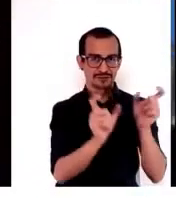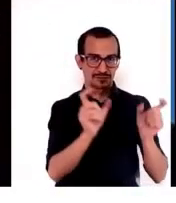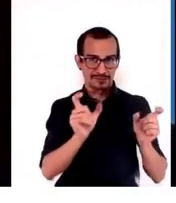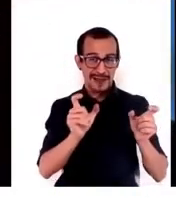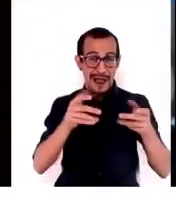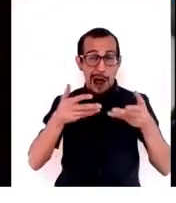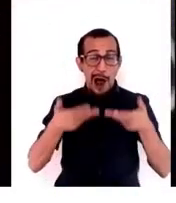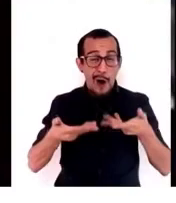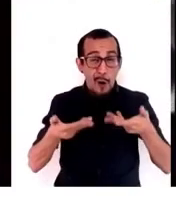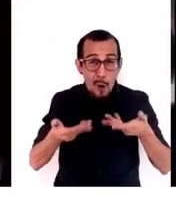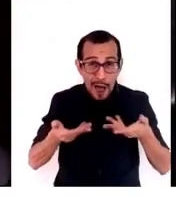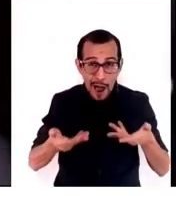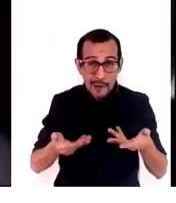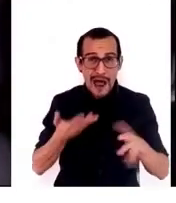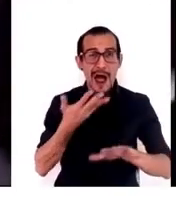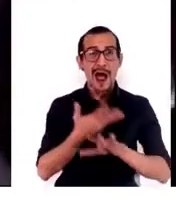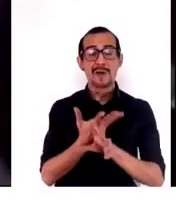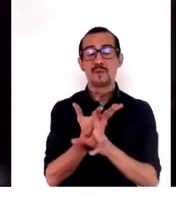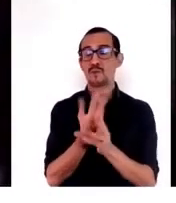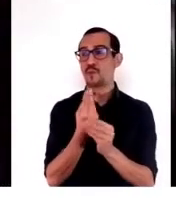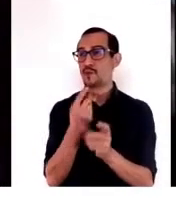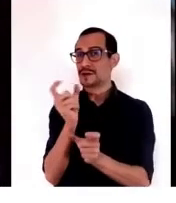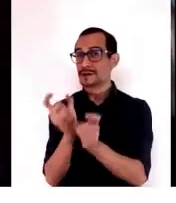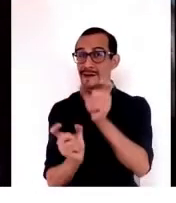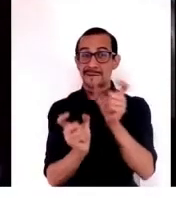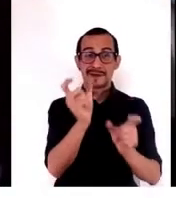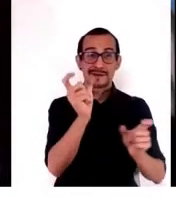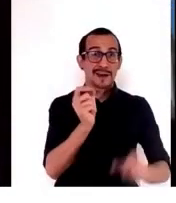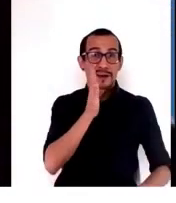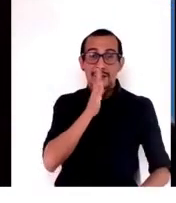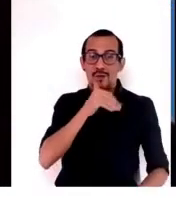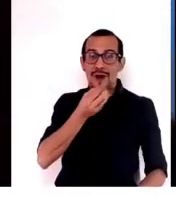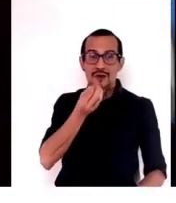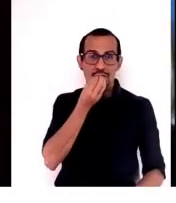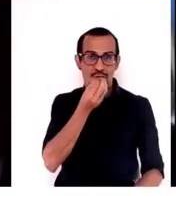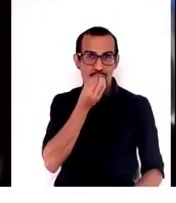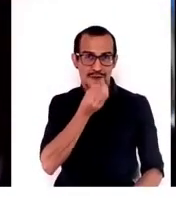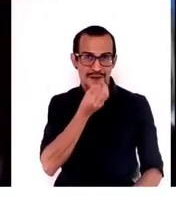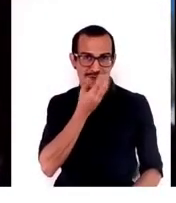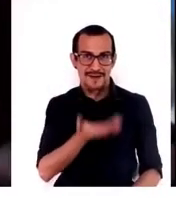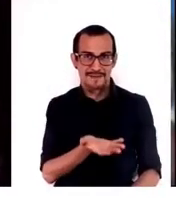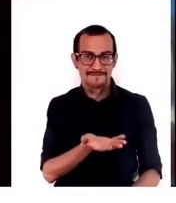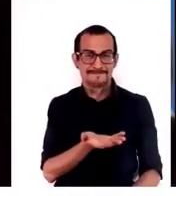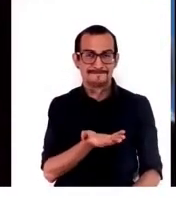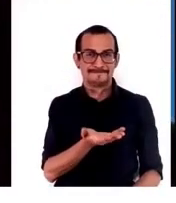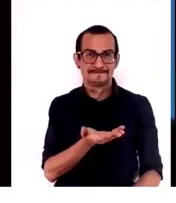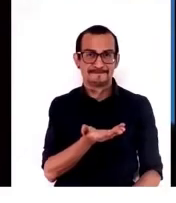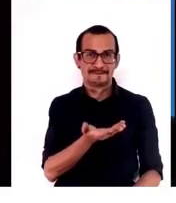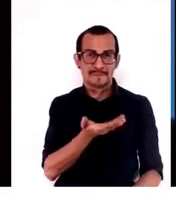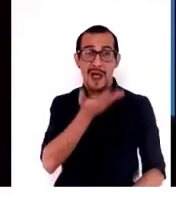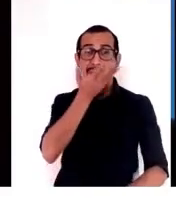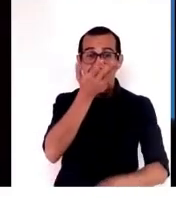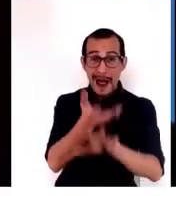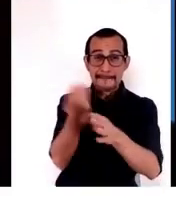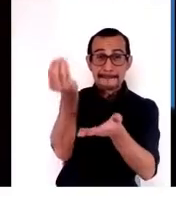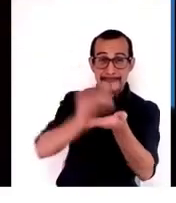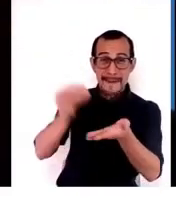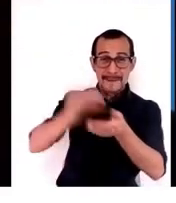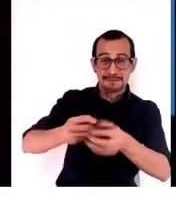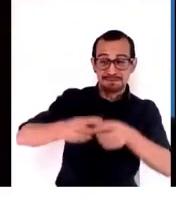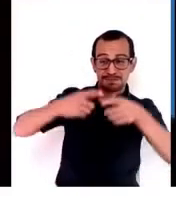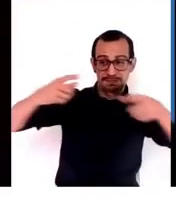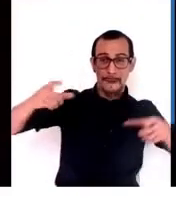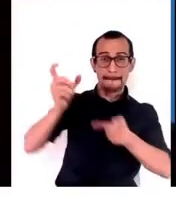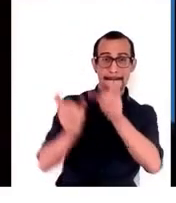mismo tenemos mucha gente que no tiene para comer, por lo cual al tener más gente necesitamos